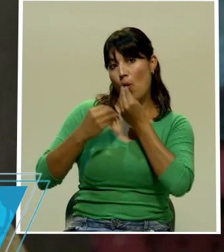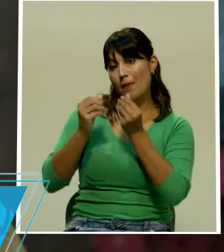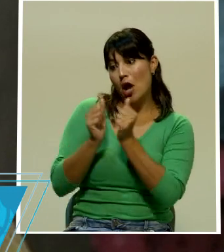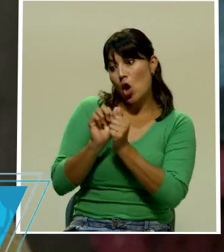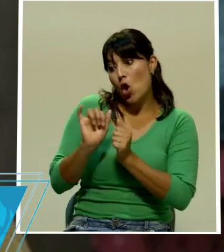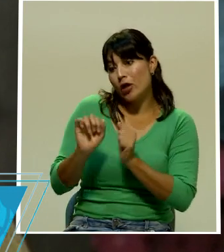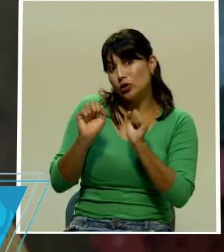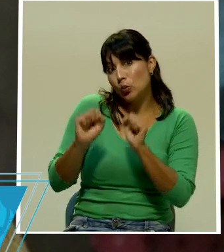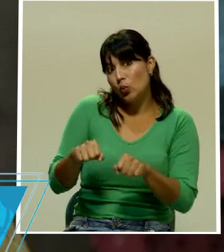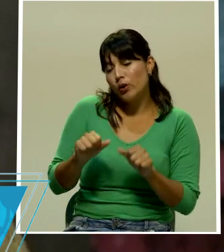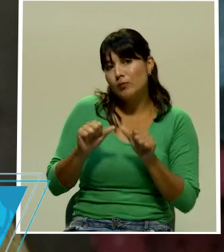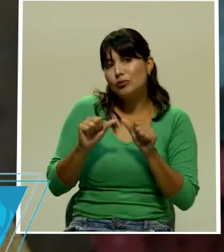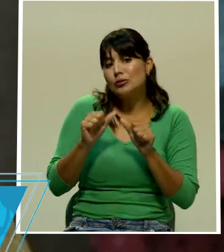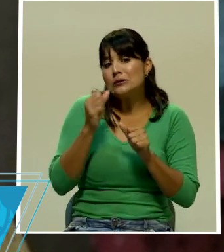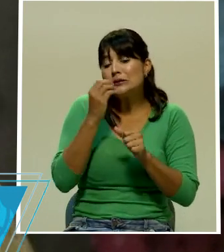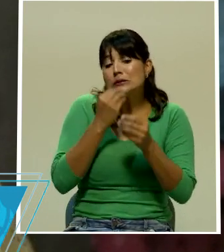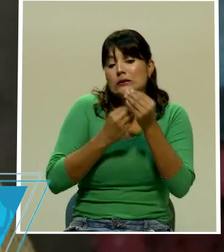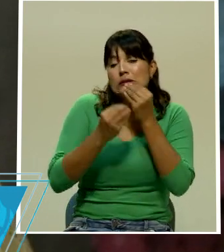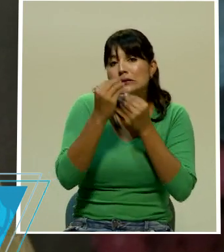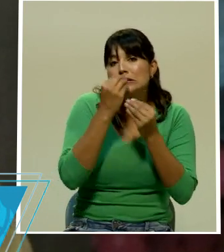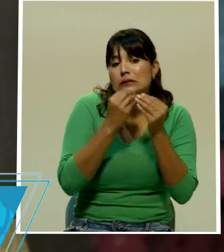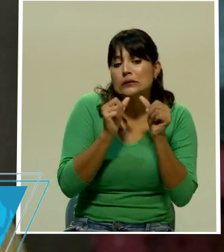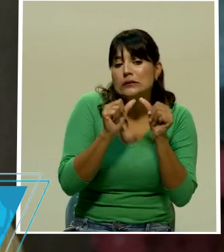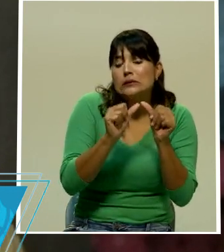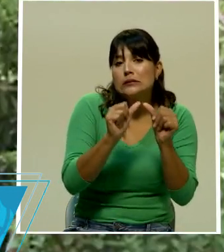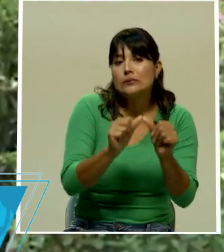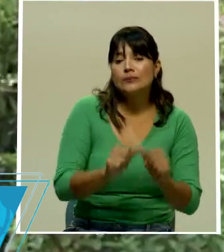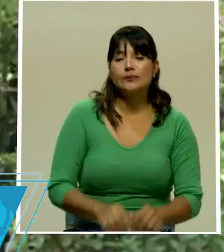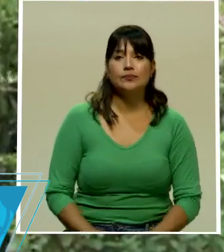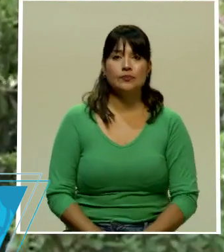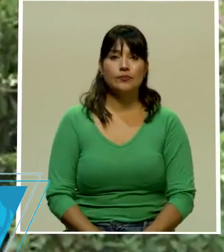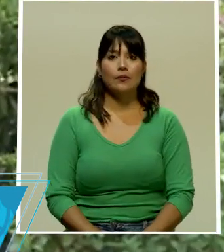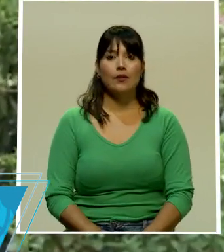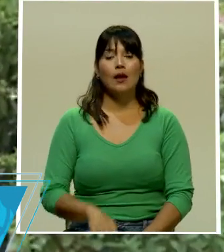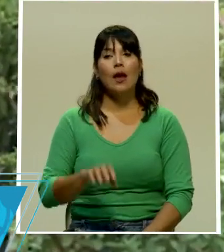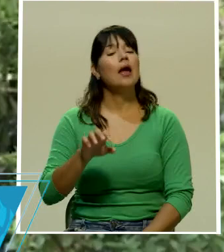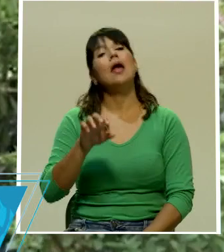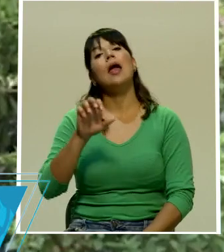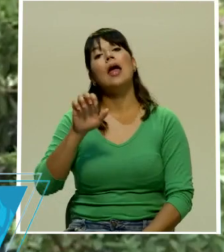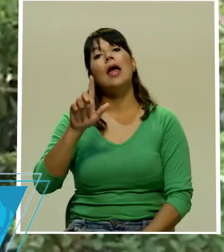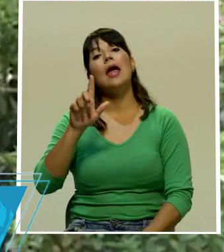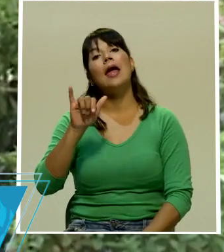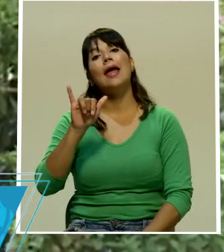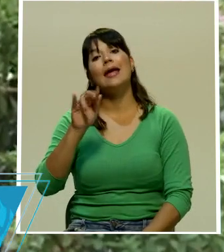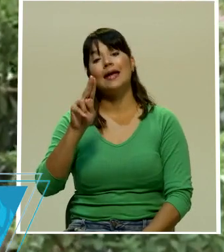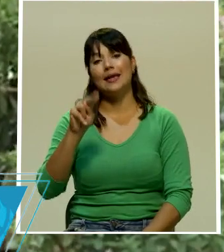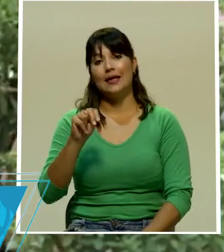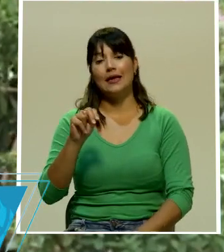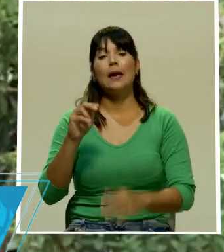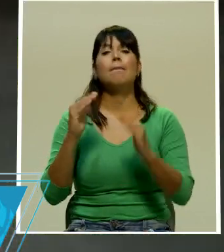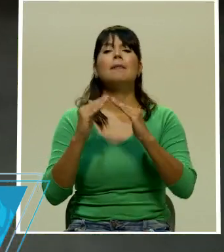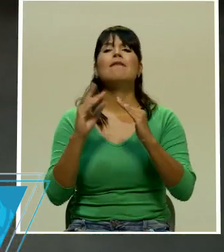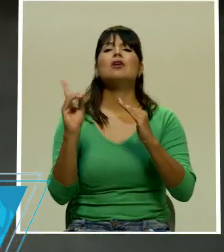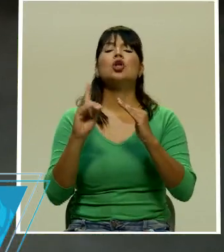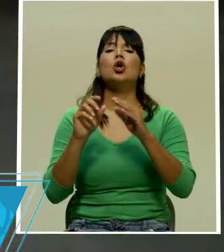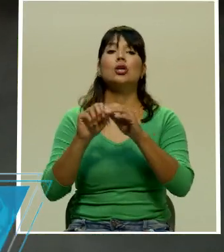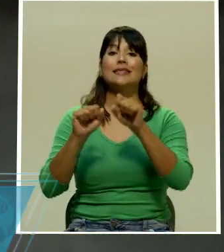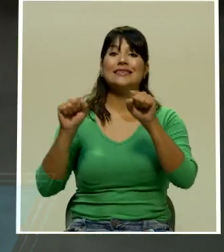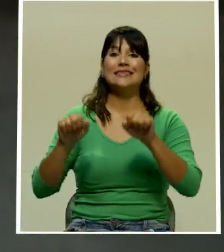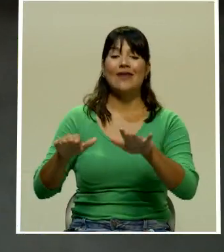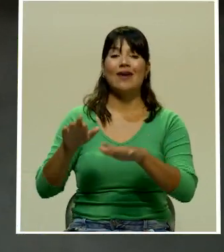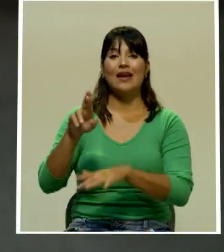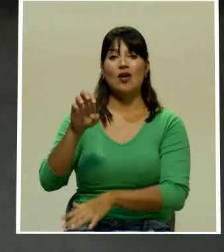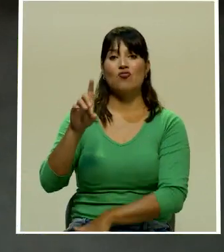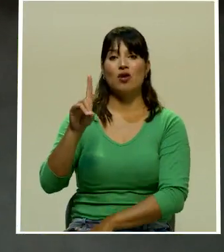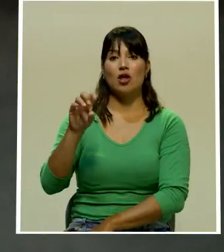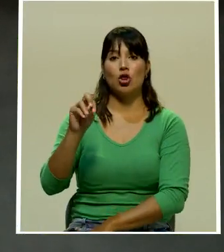sustentar un poco lo de, más que todo lo de la comida. Doña Eilin es vecina de Sabana Redonda de Poaz. Es jefa de